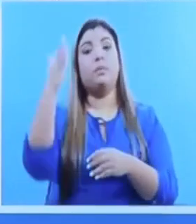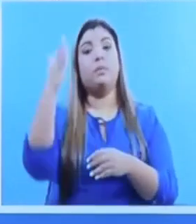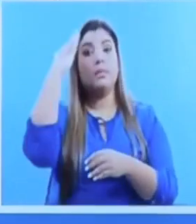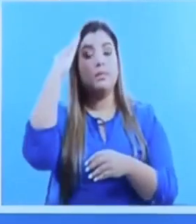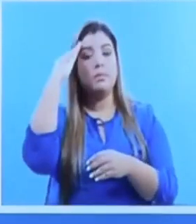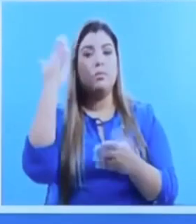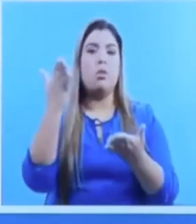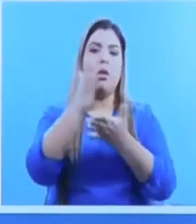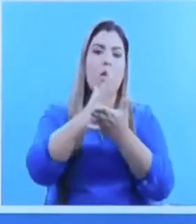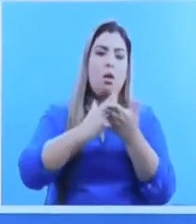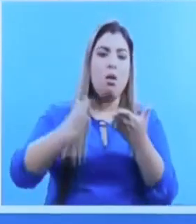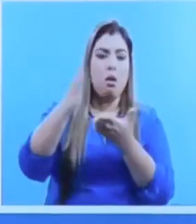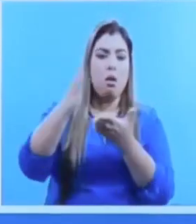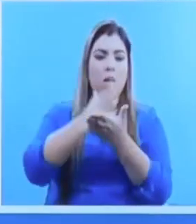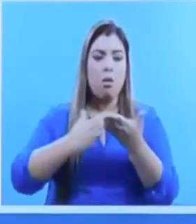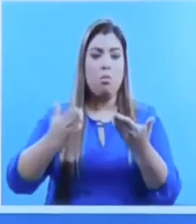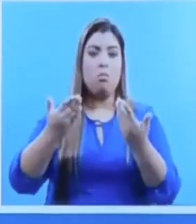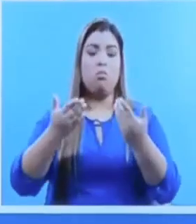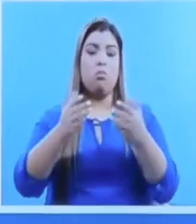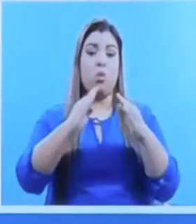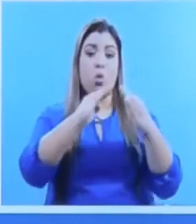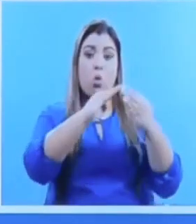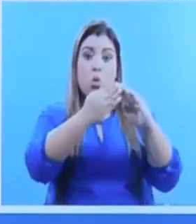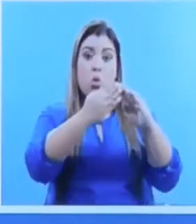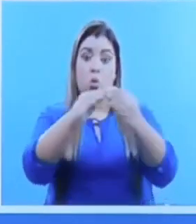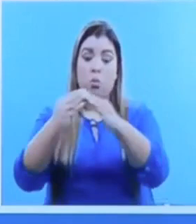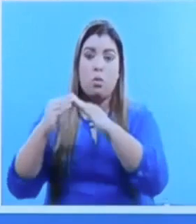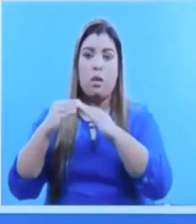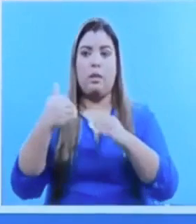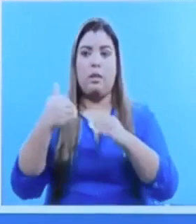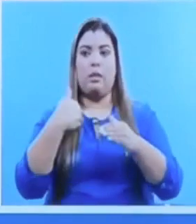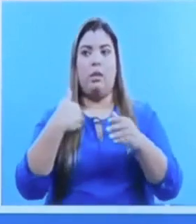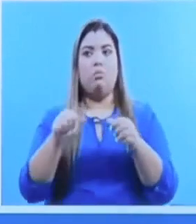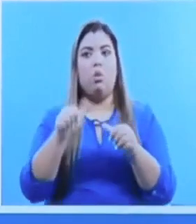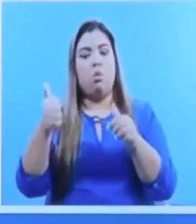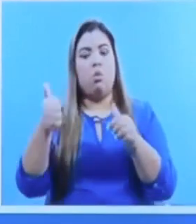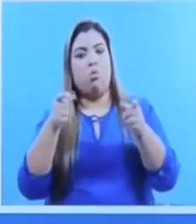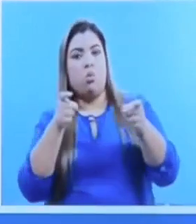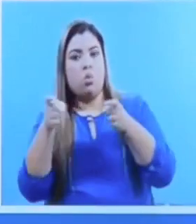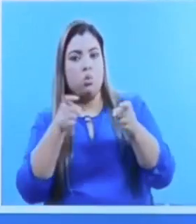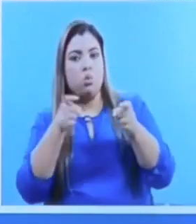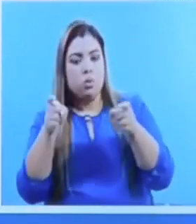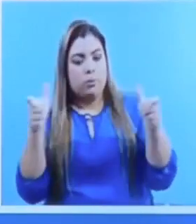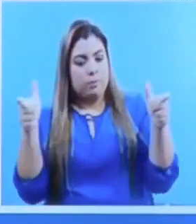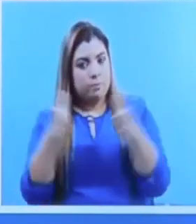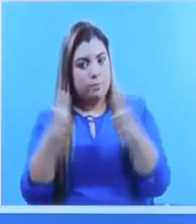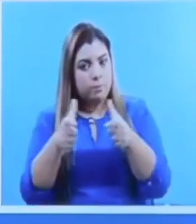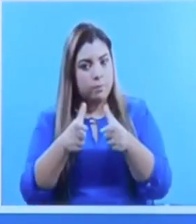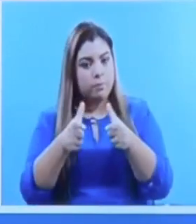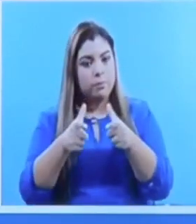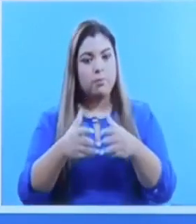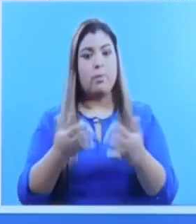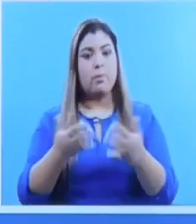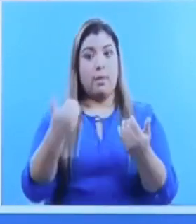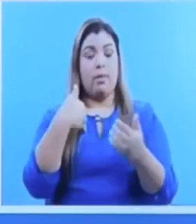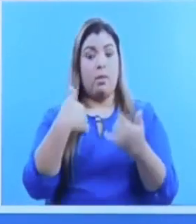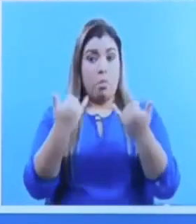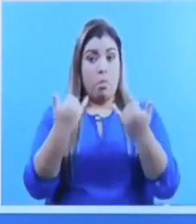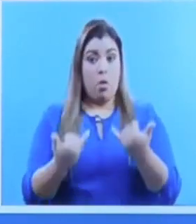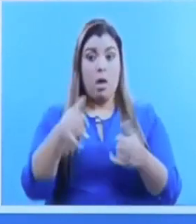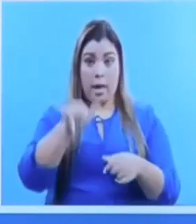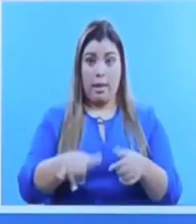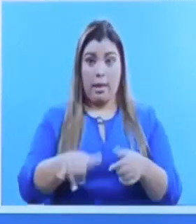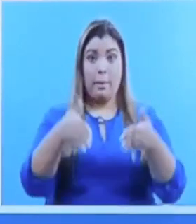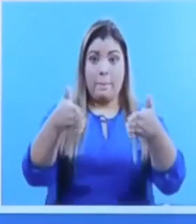áreas y corregimientos vienen tomando algunas medidas que son más estrechas, como son las que tenemos actualmente acá en